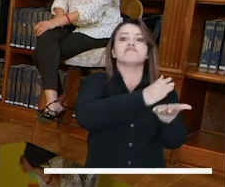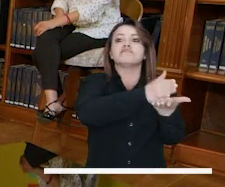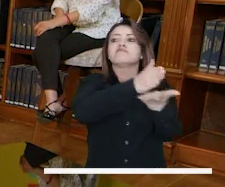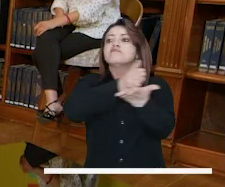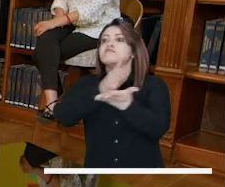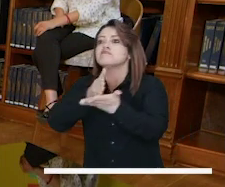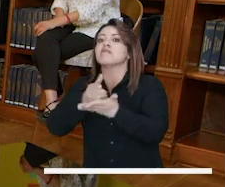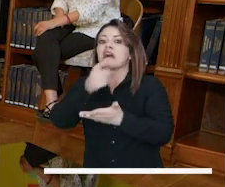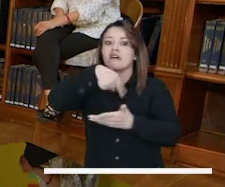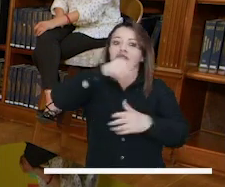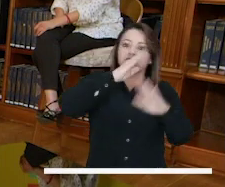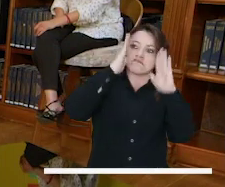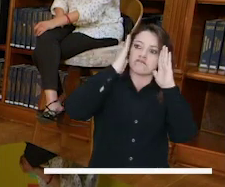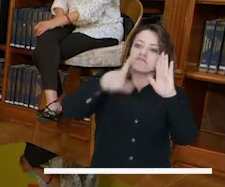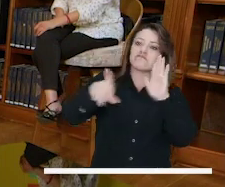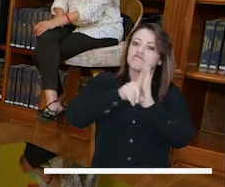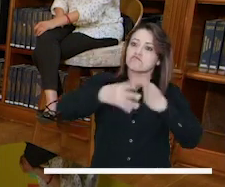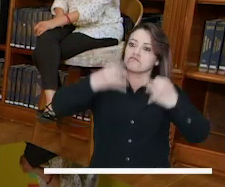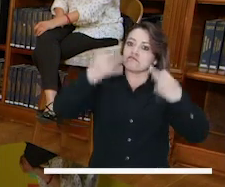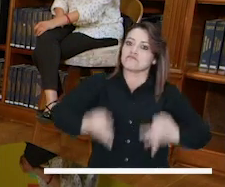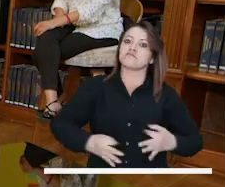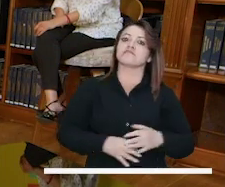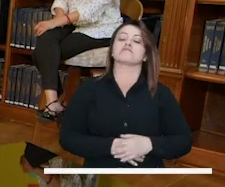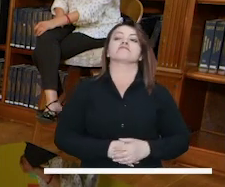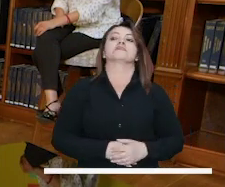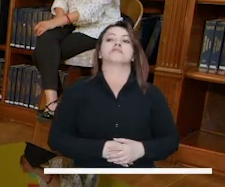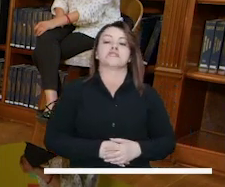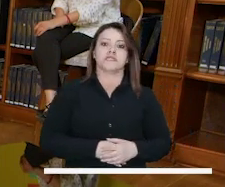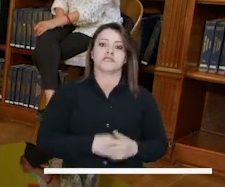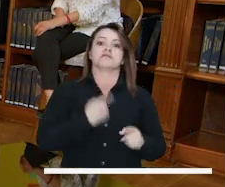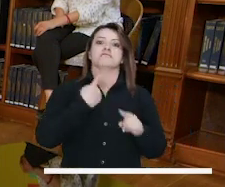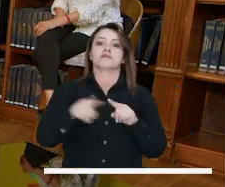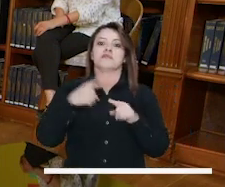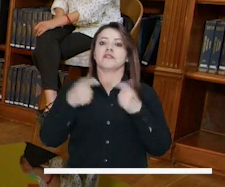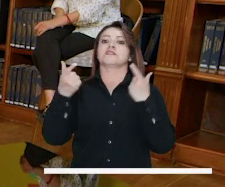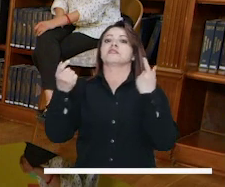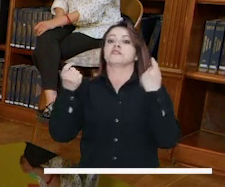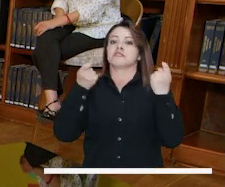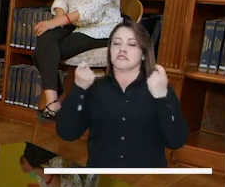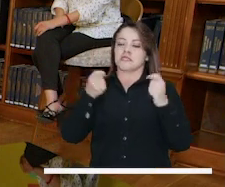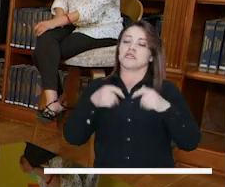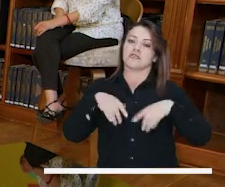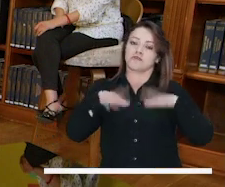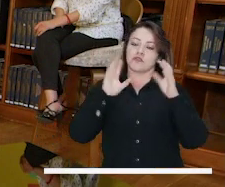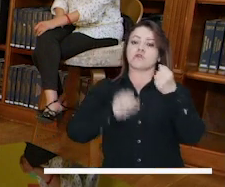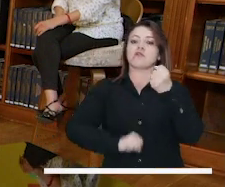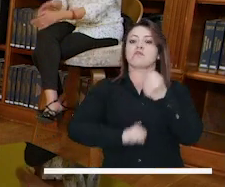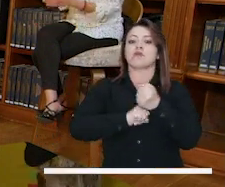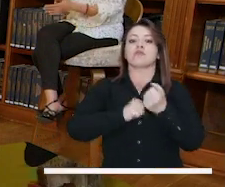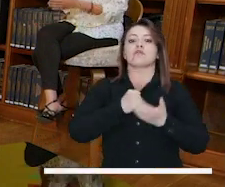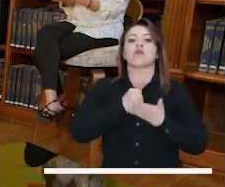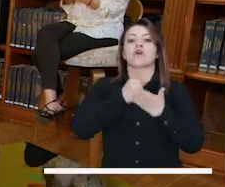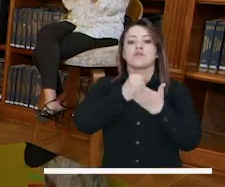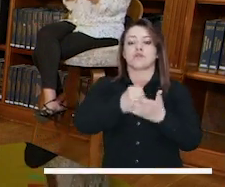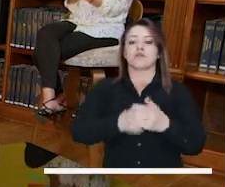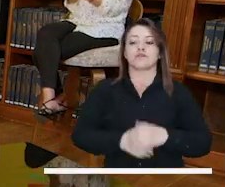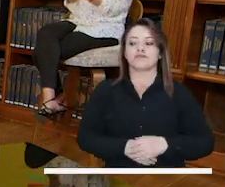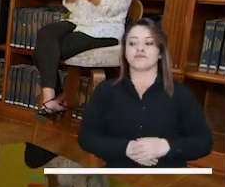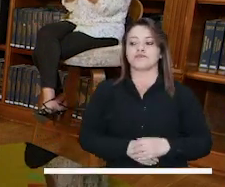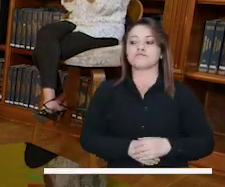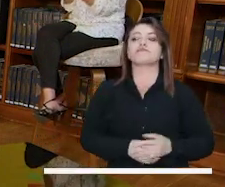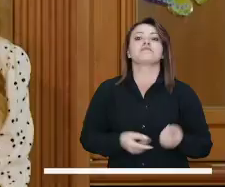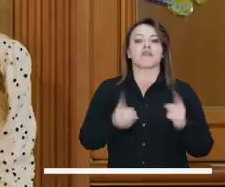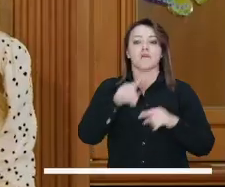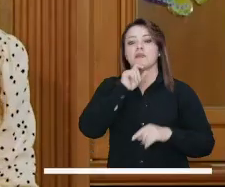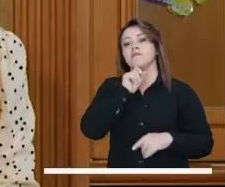mujer debe saber que debe acudir a esa ruta para que pueda surtir de alguna forma el efecto legal que tiene. Hay mecanismos, hay opciones,